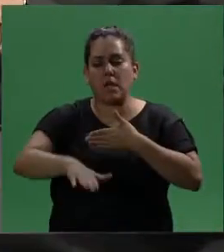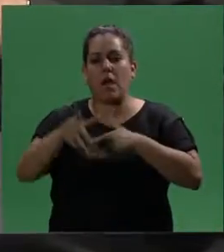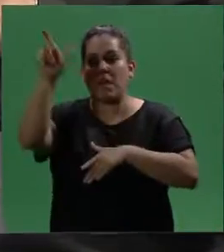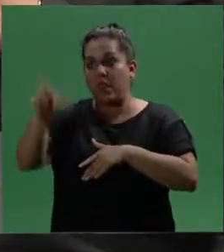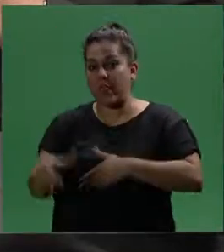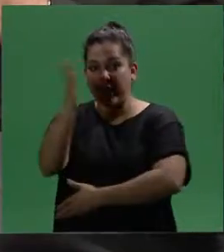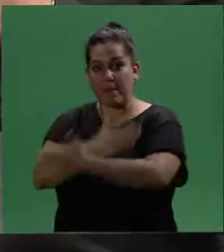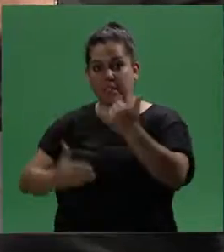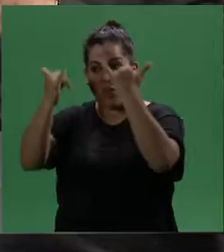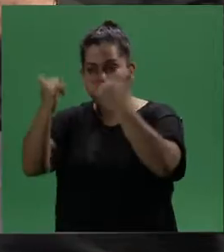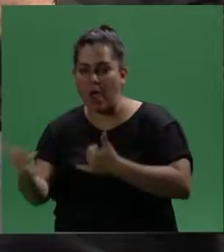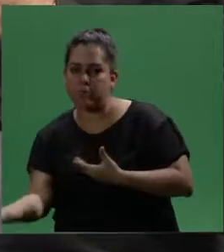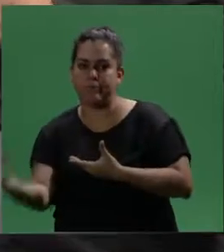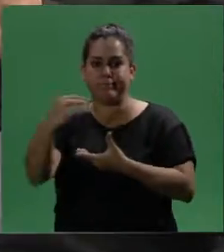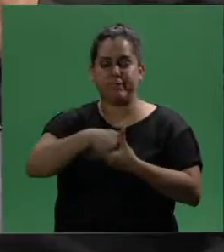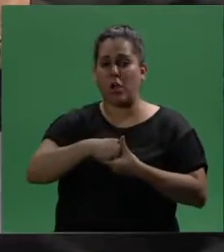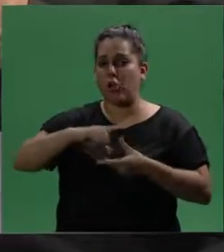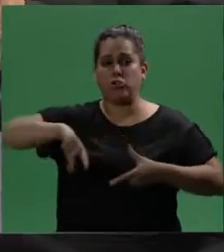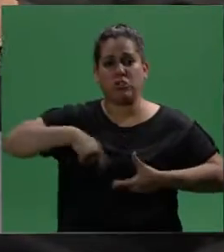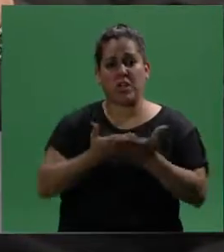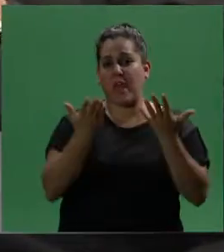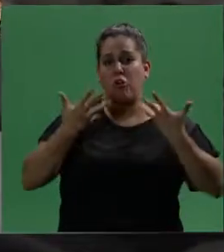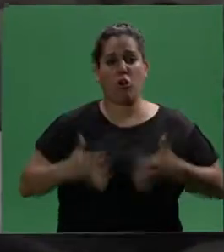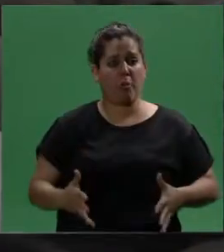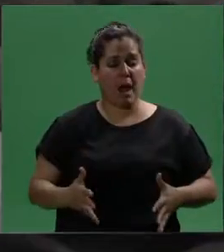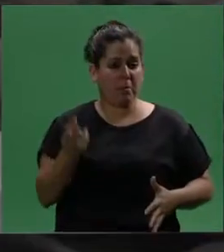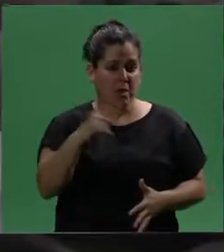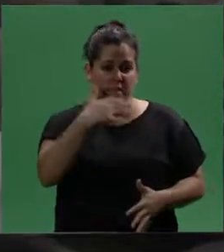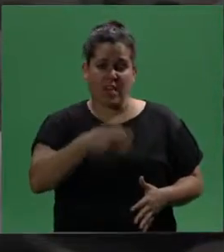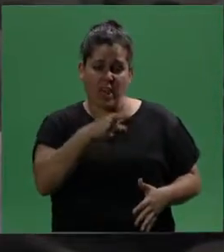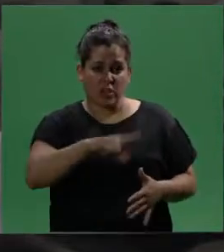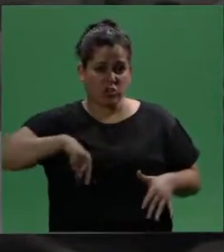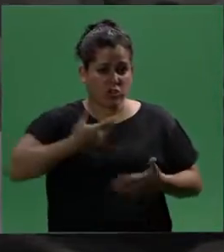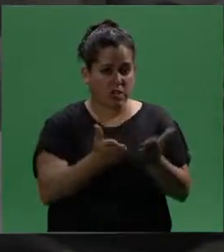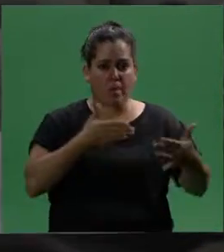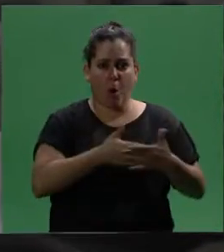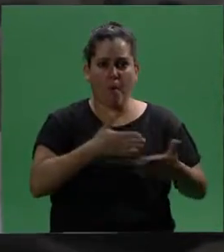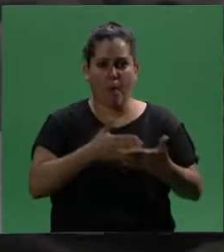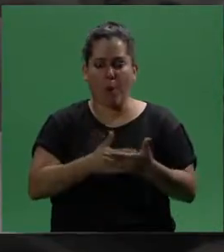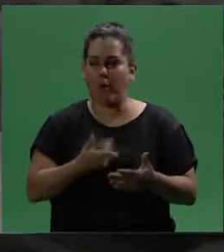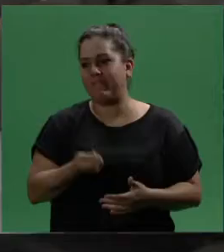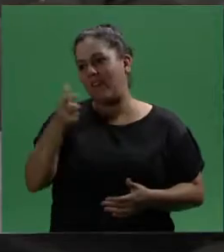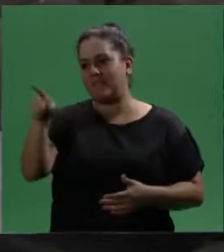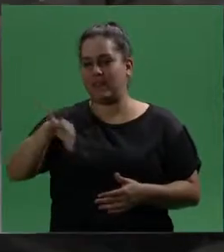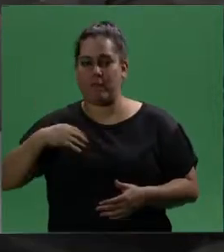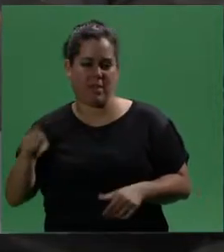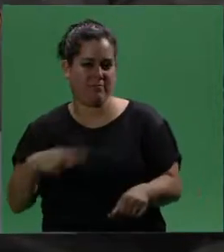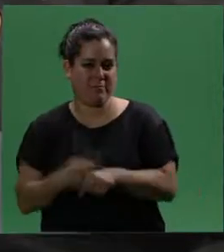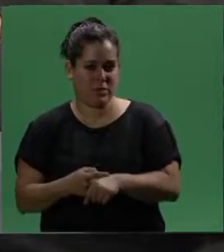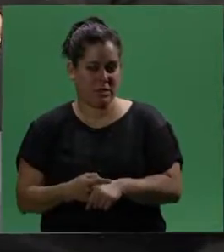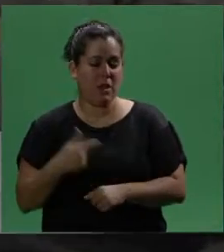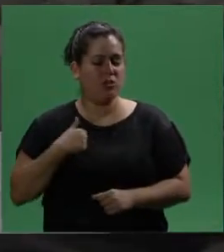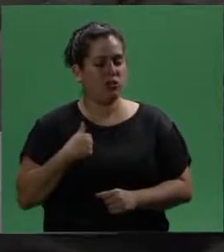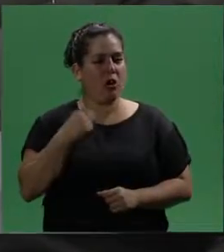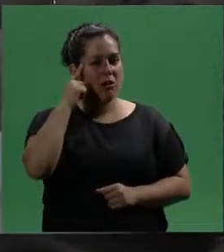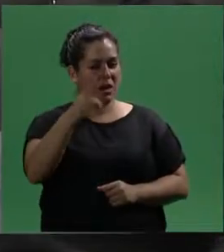esa persona con discapacidad a una sociedad normal que le está poniendo trabas, que no le facilita su vida. Yo creo que si